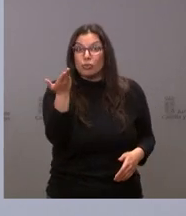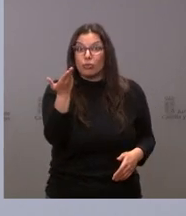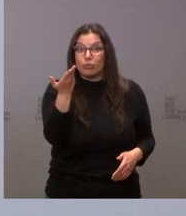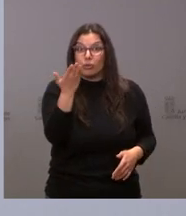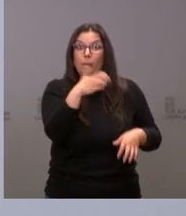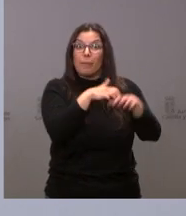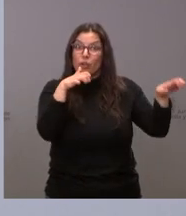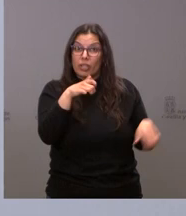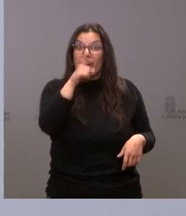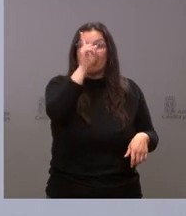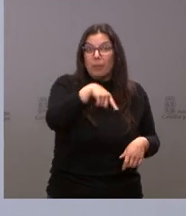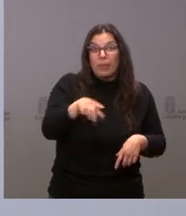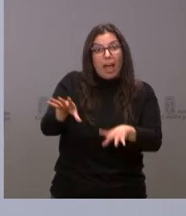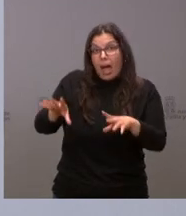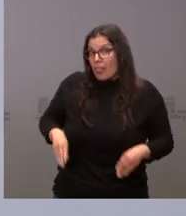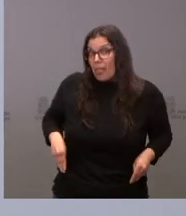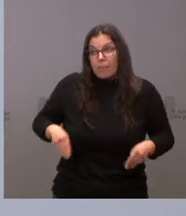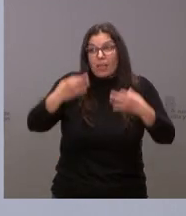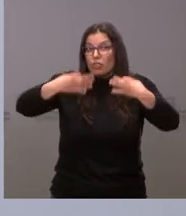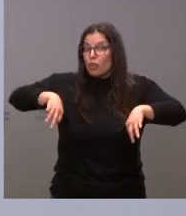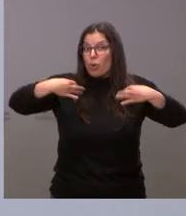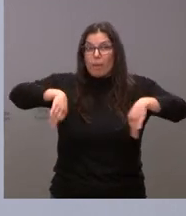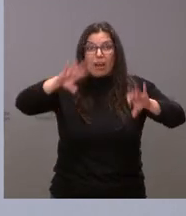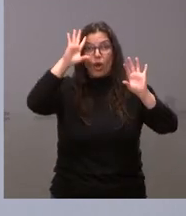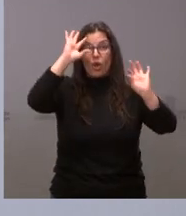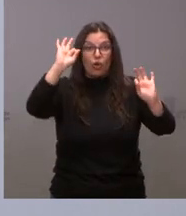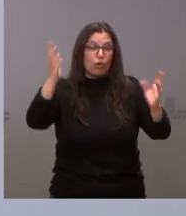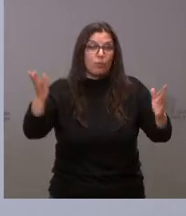también lo acepta como algo normal y razonable.